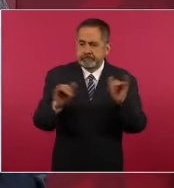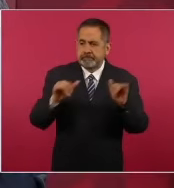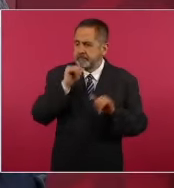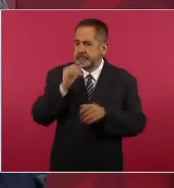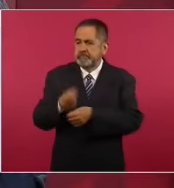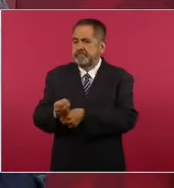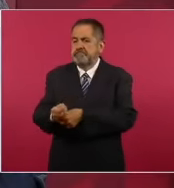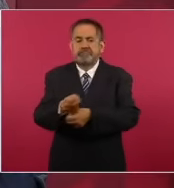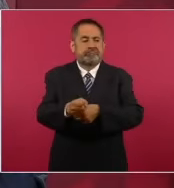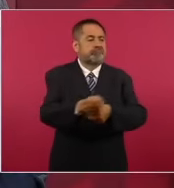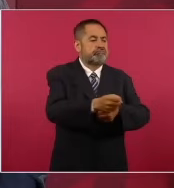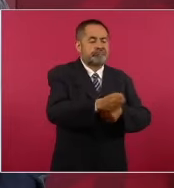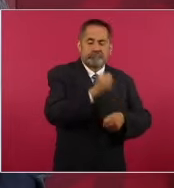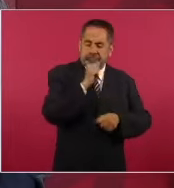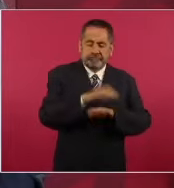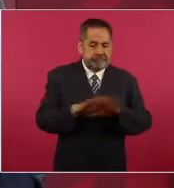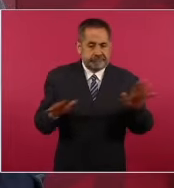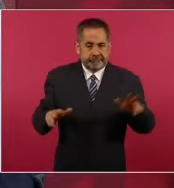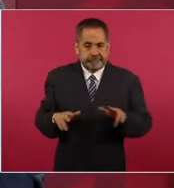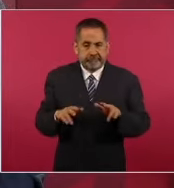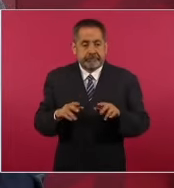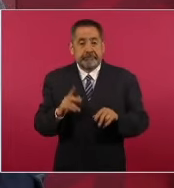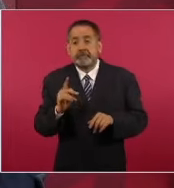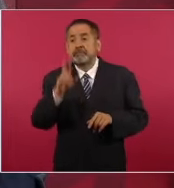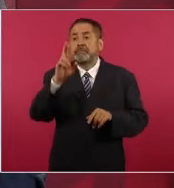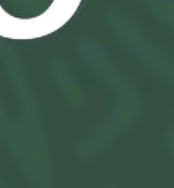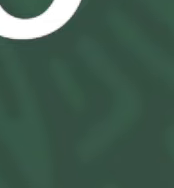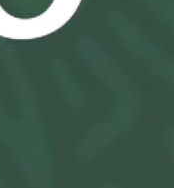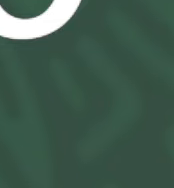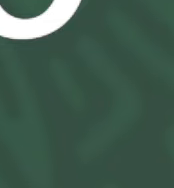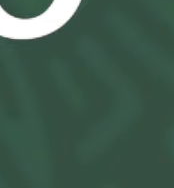bajo ninguna circunstancia,